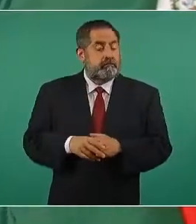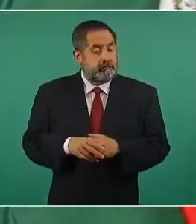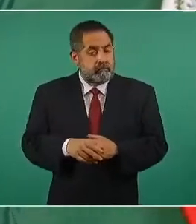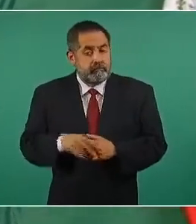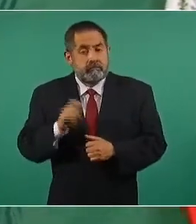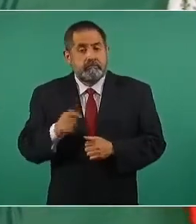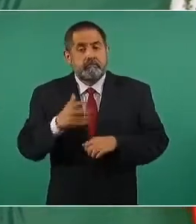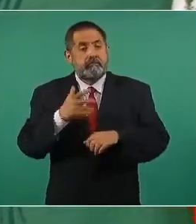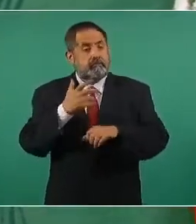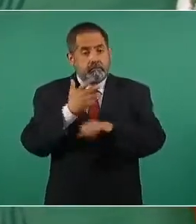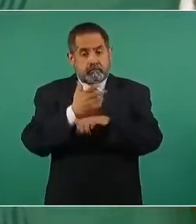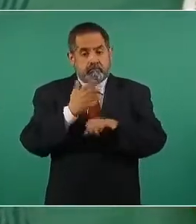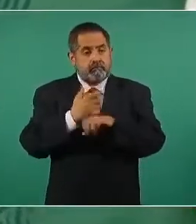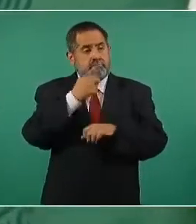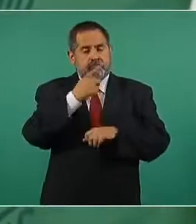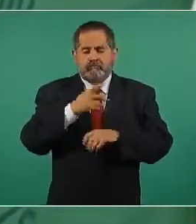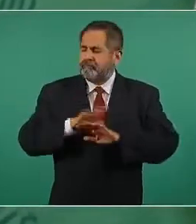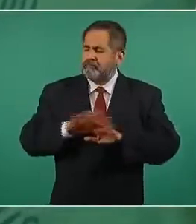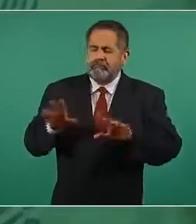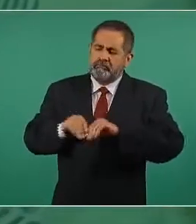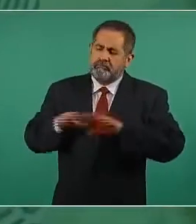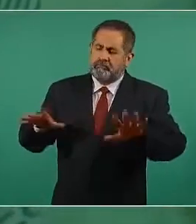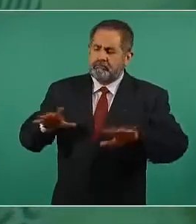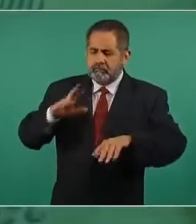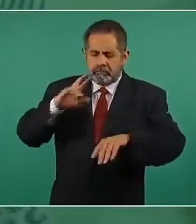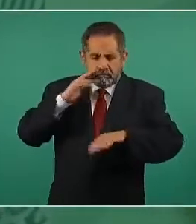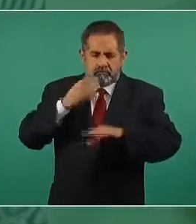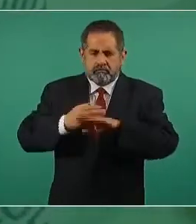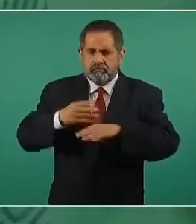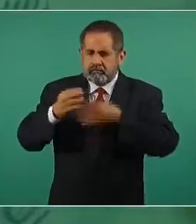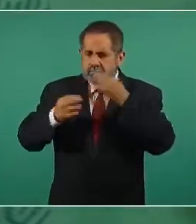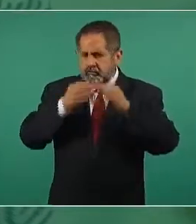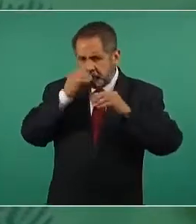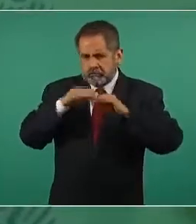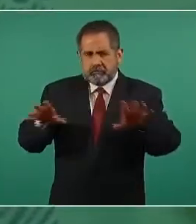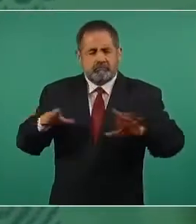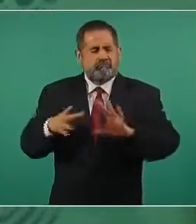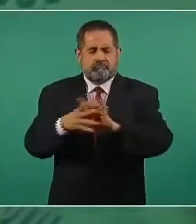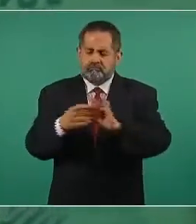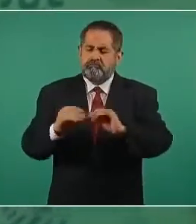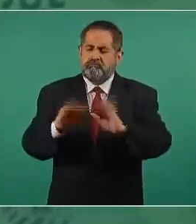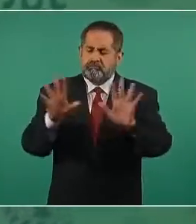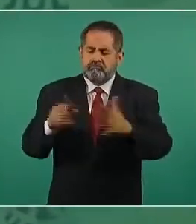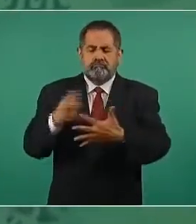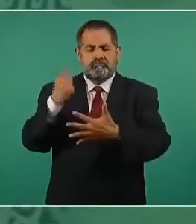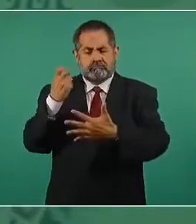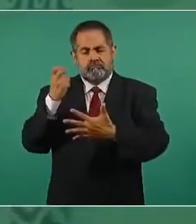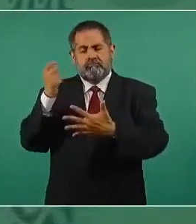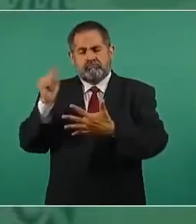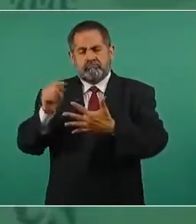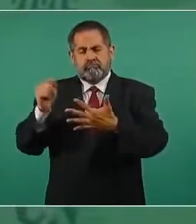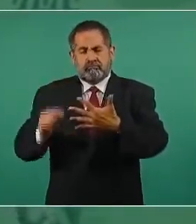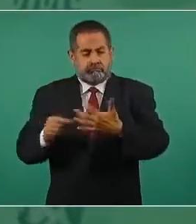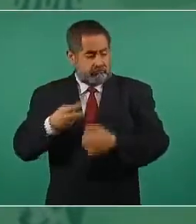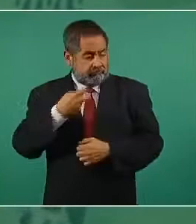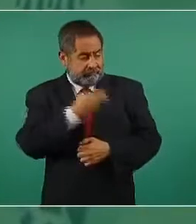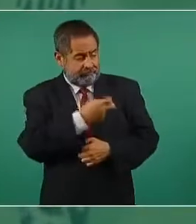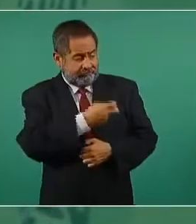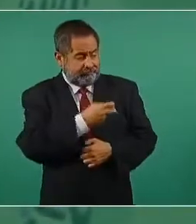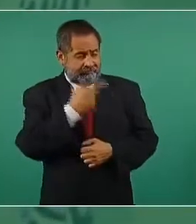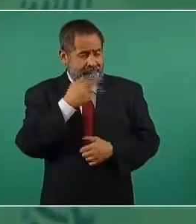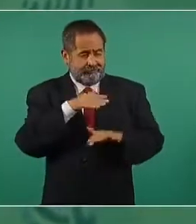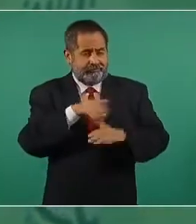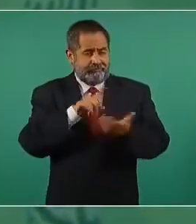de manera correcta, responsable, aclaran que no se